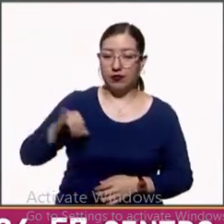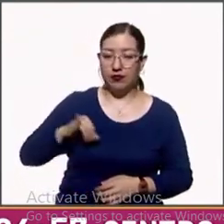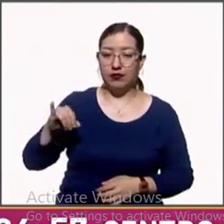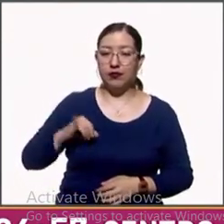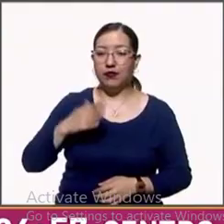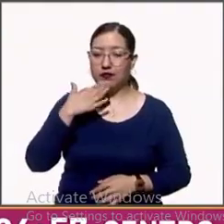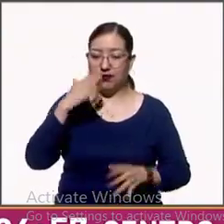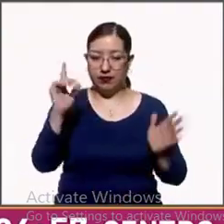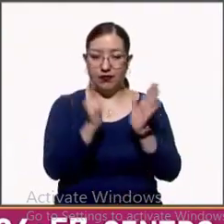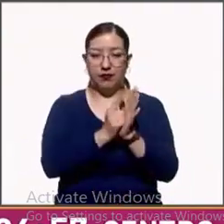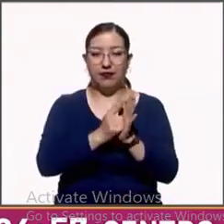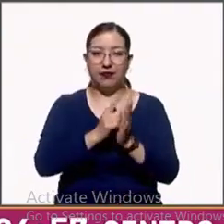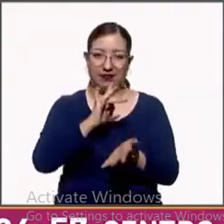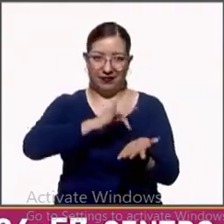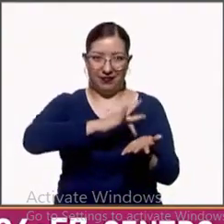pausa. Buen día.